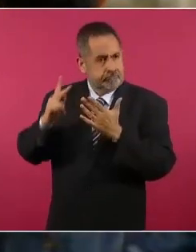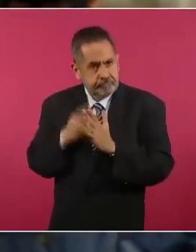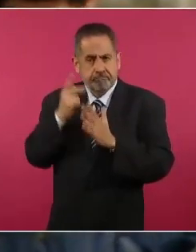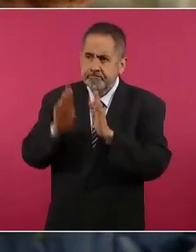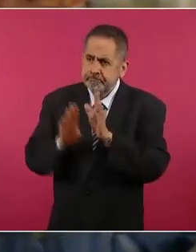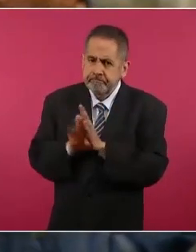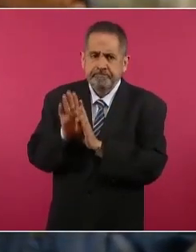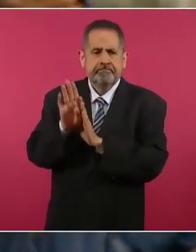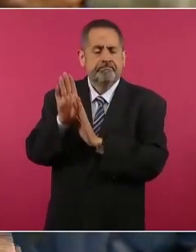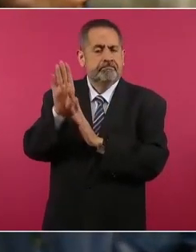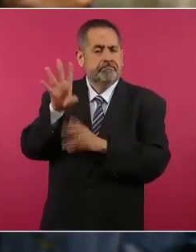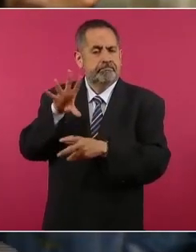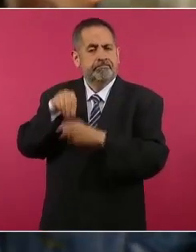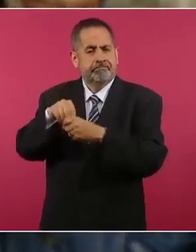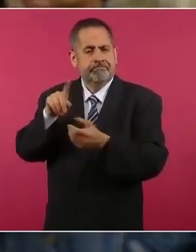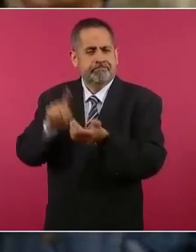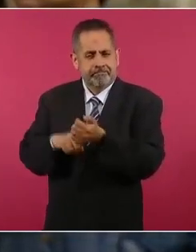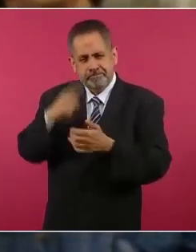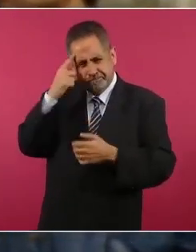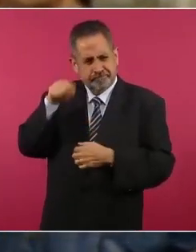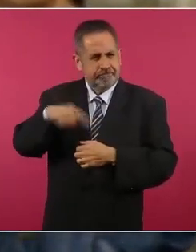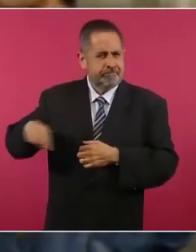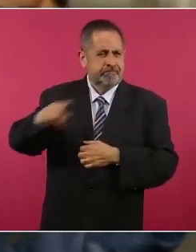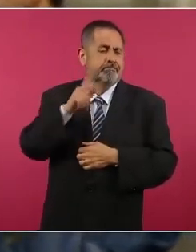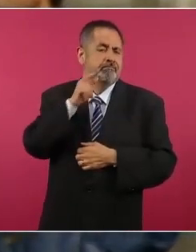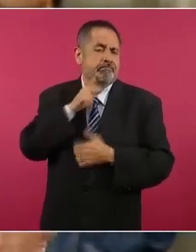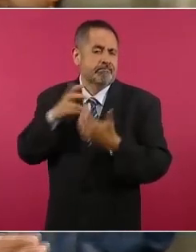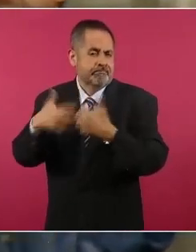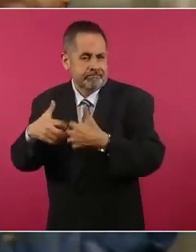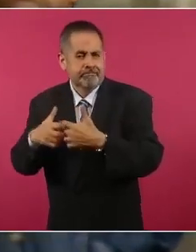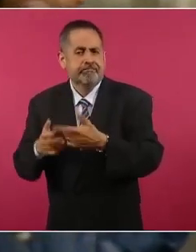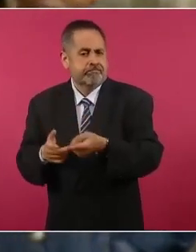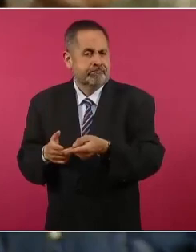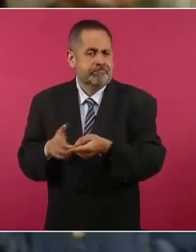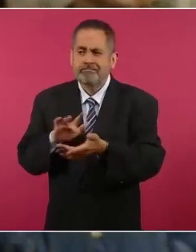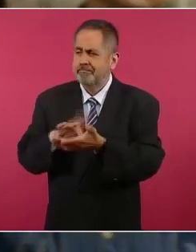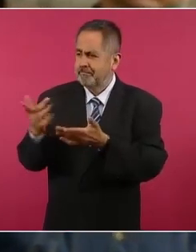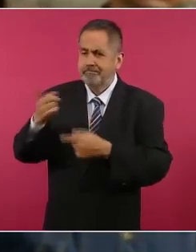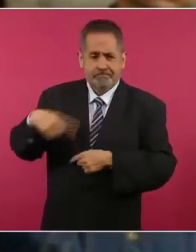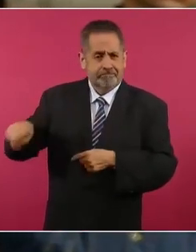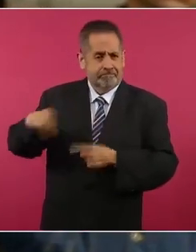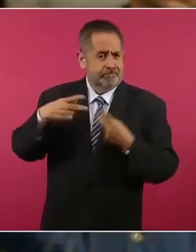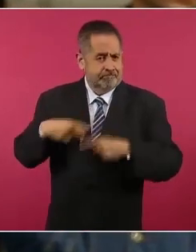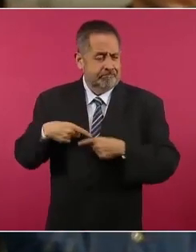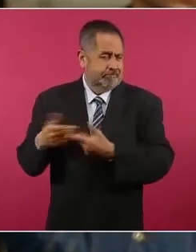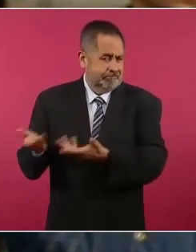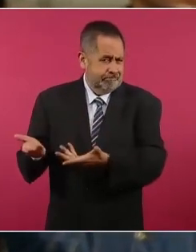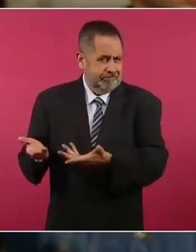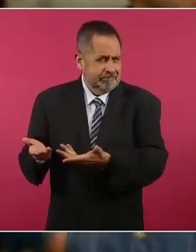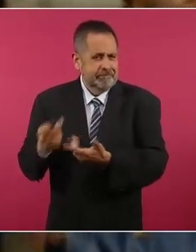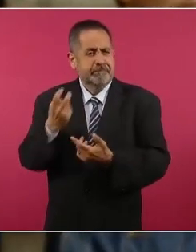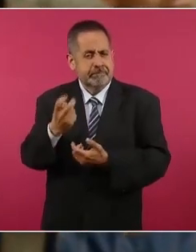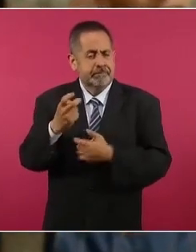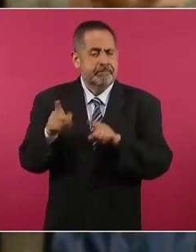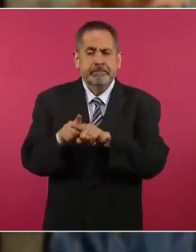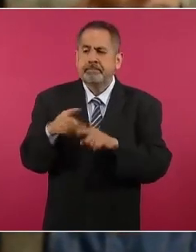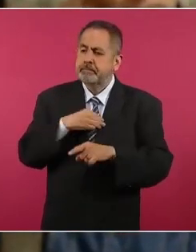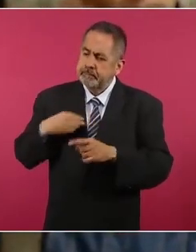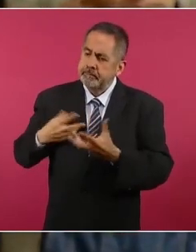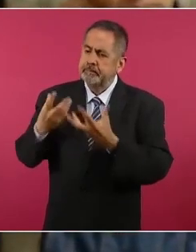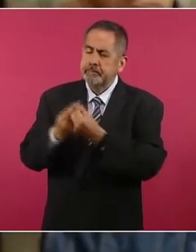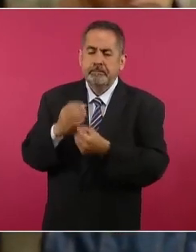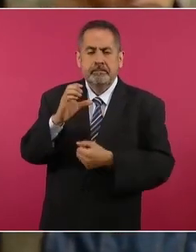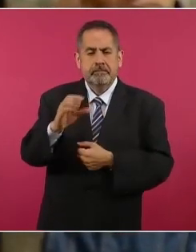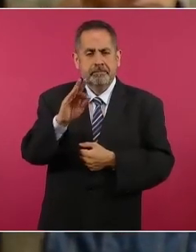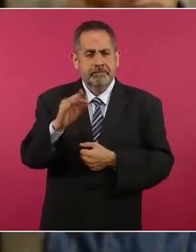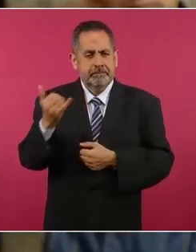arrancar la operación de las plantas petroleras de este país y así como los integrantes de la Comisión